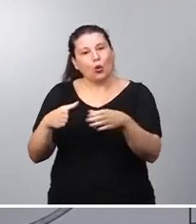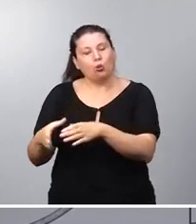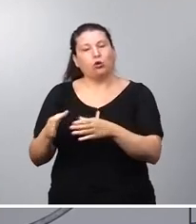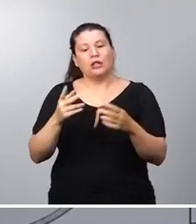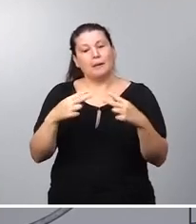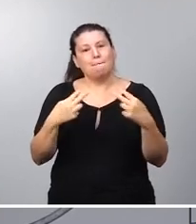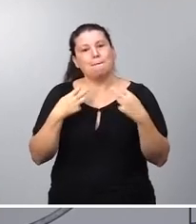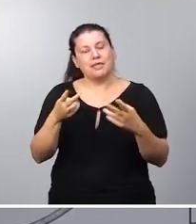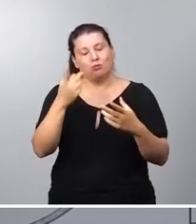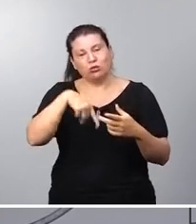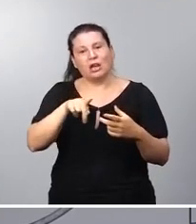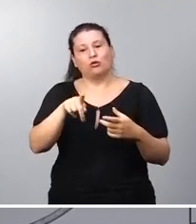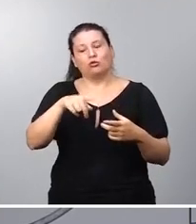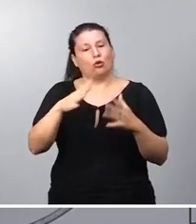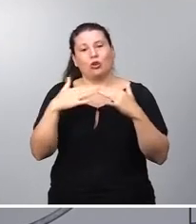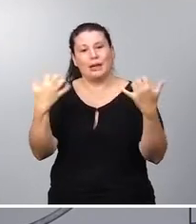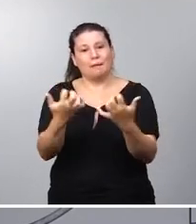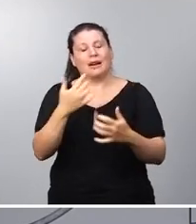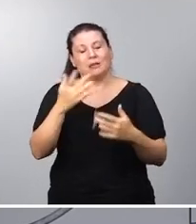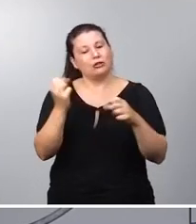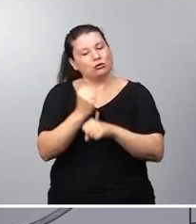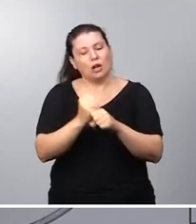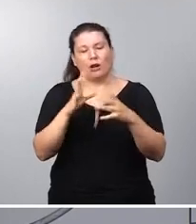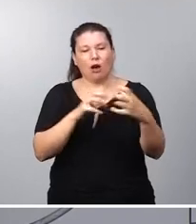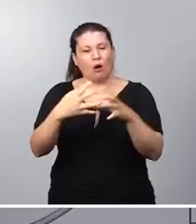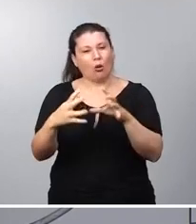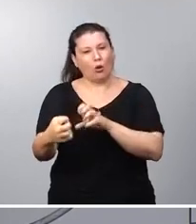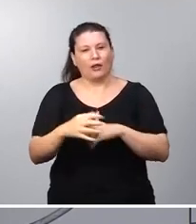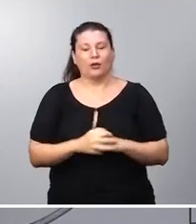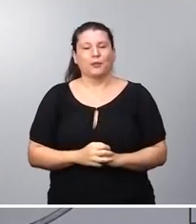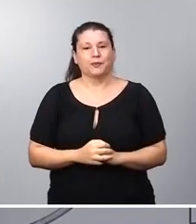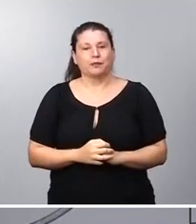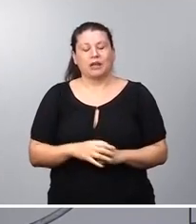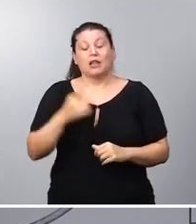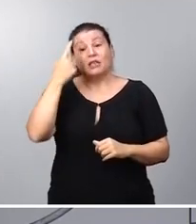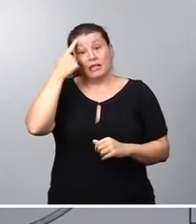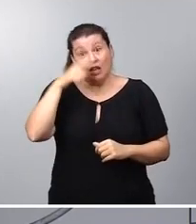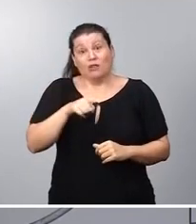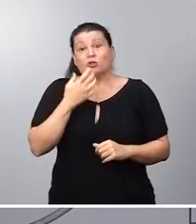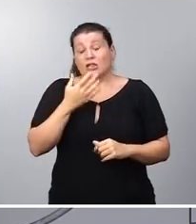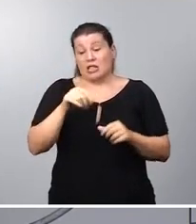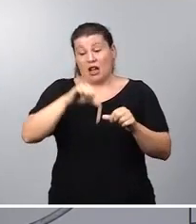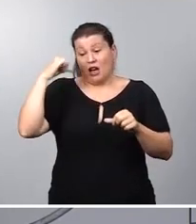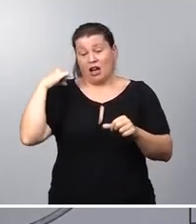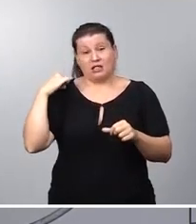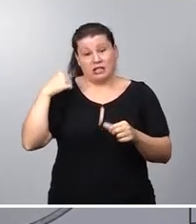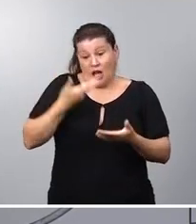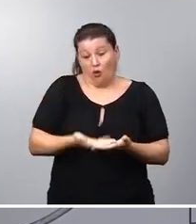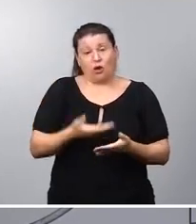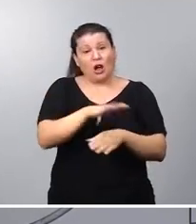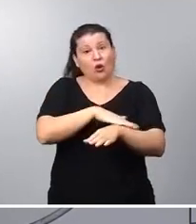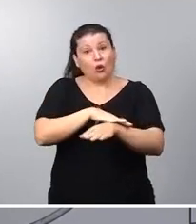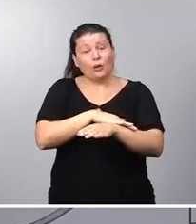correctamente. Respecto a la petición de algunos grupos, creo que si algo ha quedado demostrado en estos años de gobierno